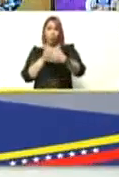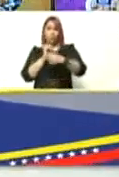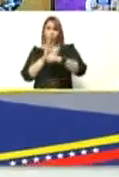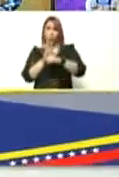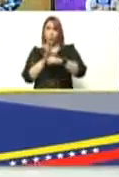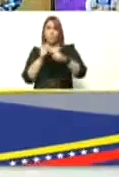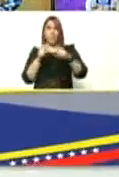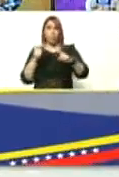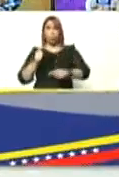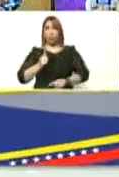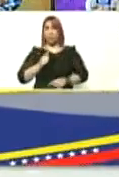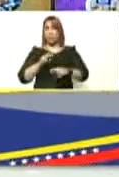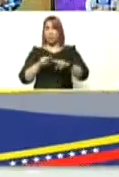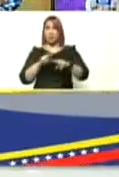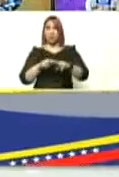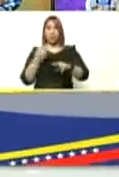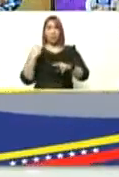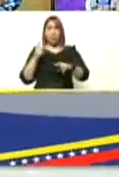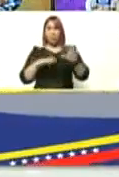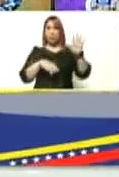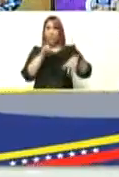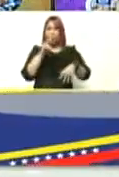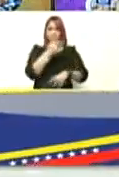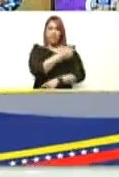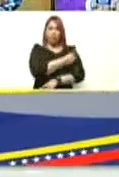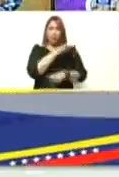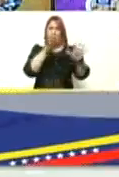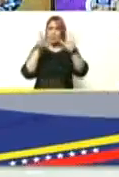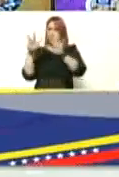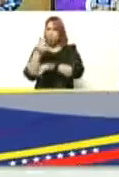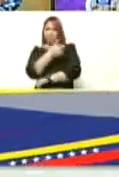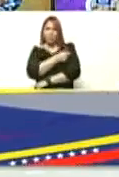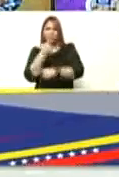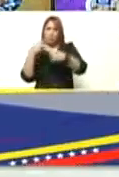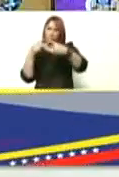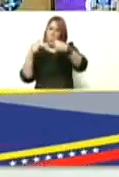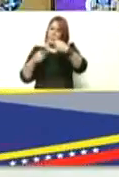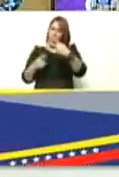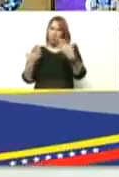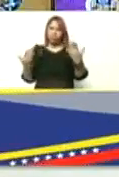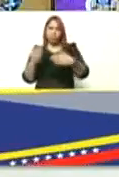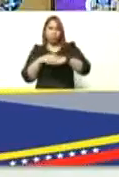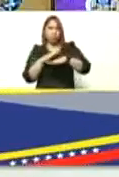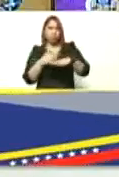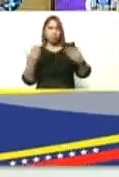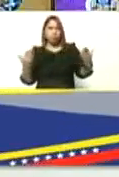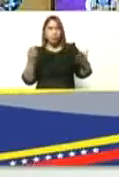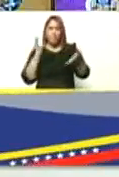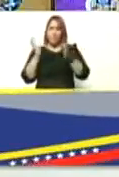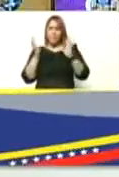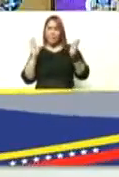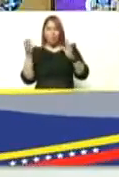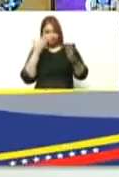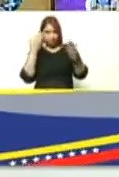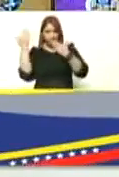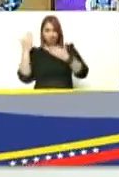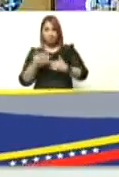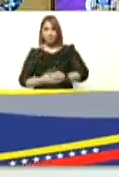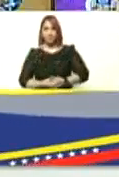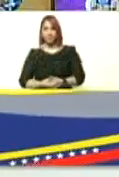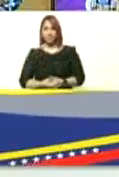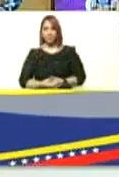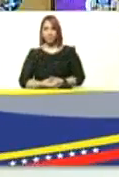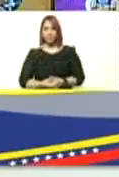cualquier niño tiene 12 vacunas 18 vacunas de distintas cosas ¿qué les parece? vamos a conversar esto adelante Alvarado